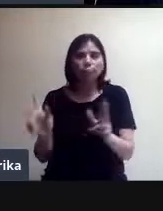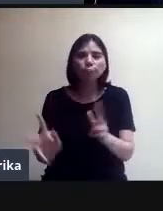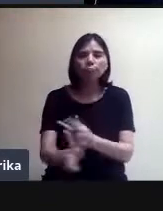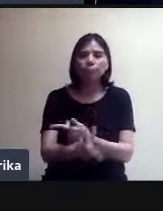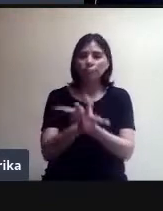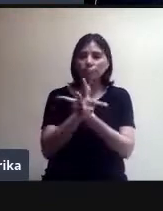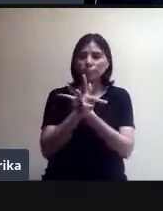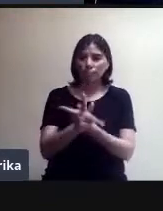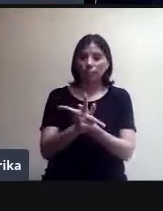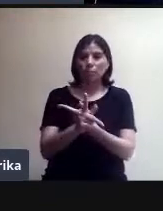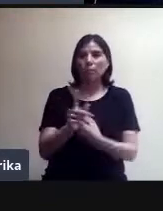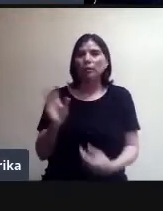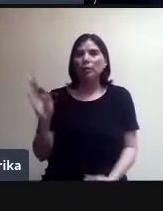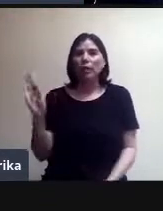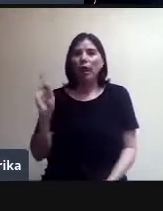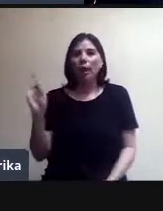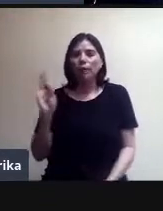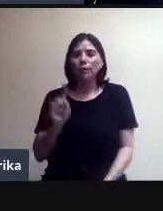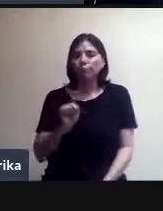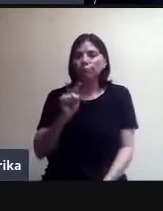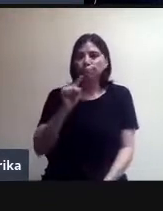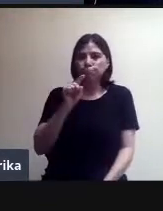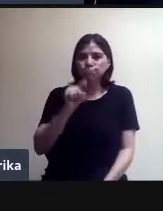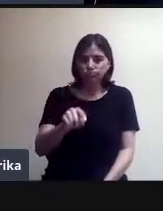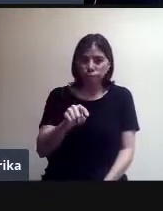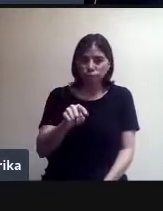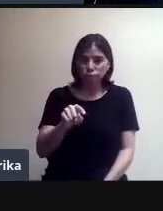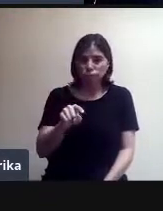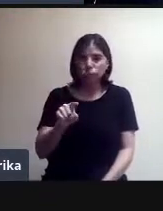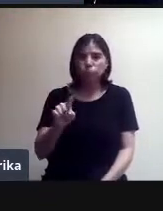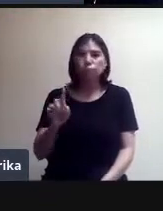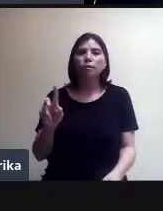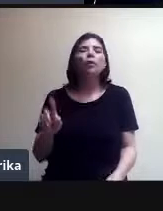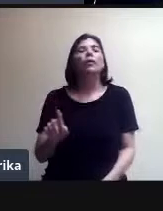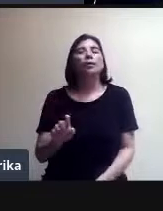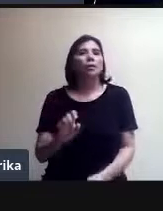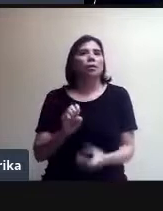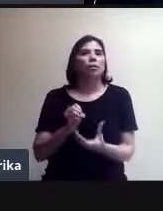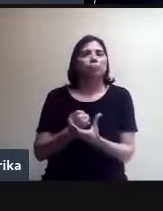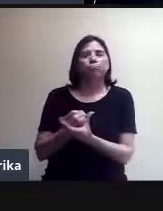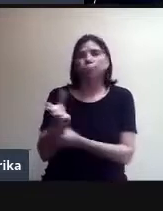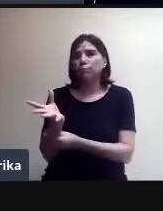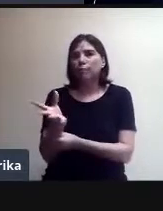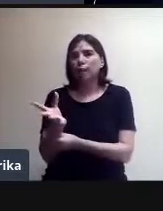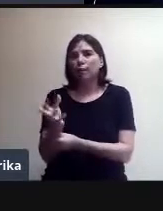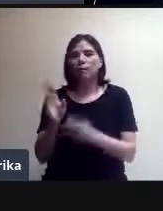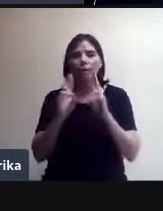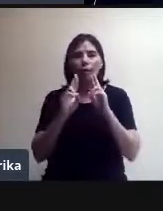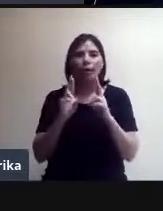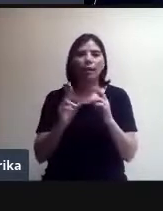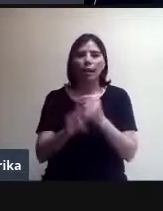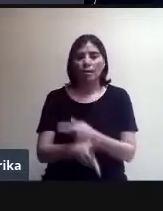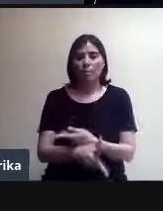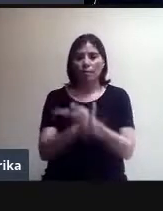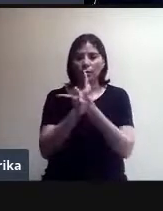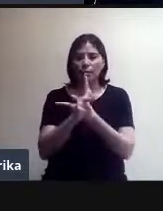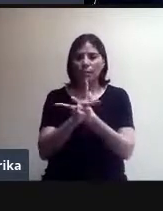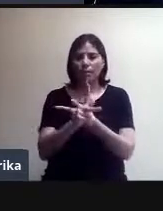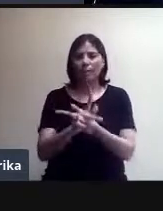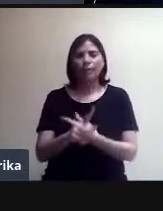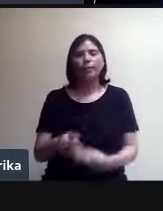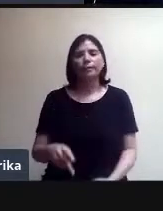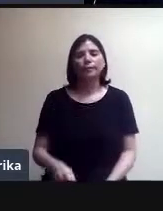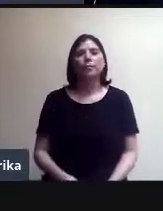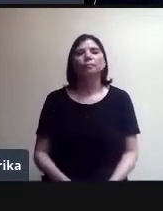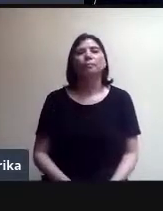Y le damos clic ahí, pues nos vamos a salir. Pero no se preocupen porque si ustedes ya tienen la invitación al calendario o el código de la reunión, se